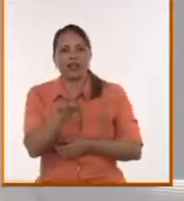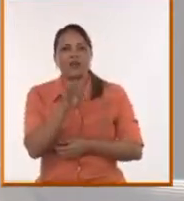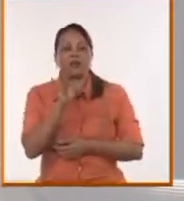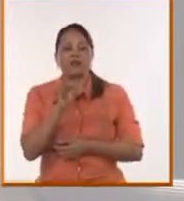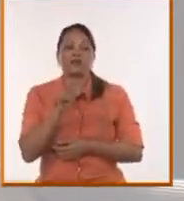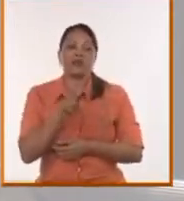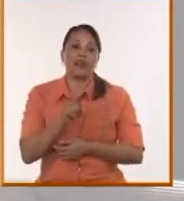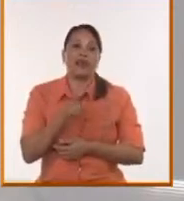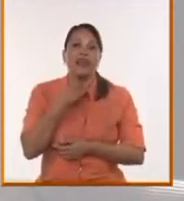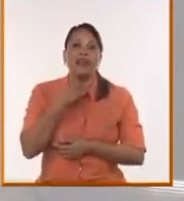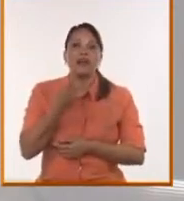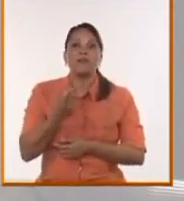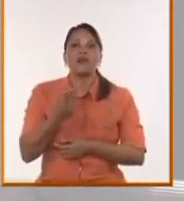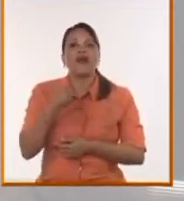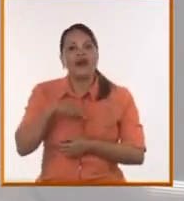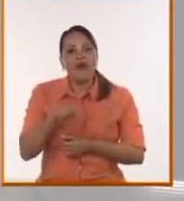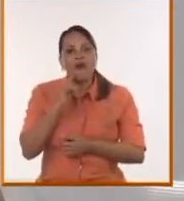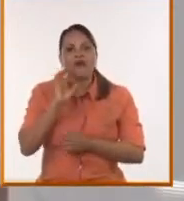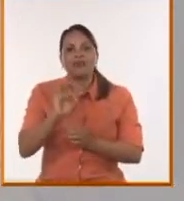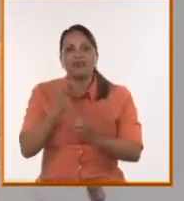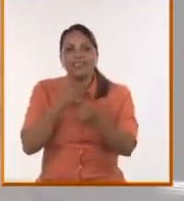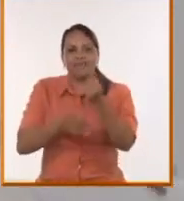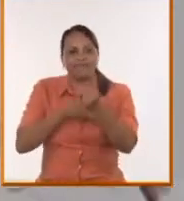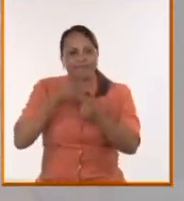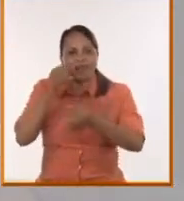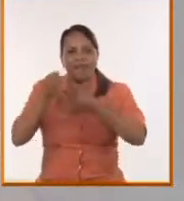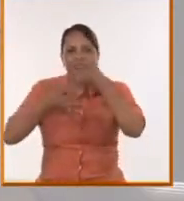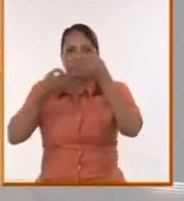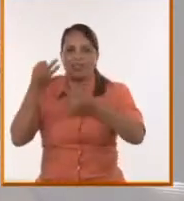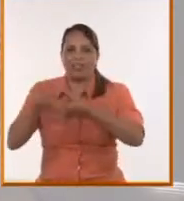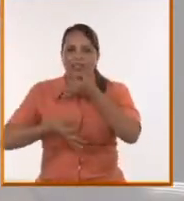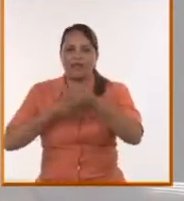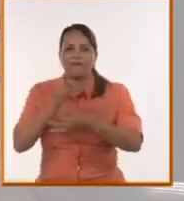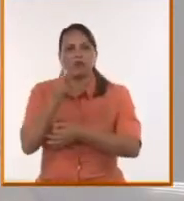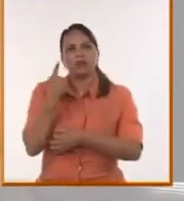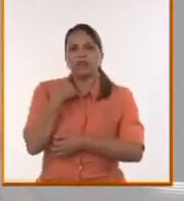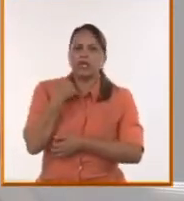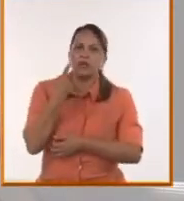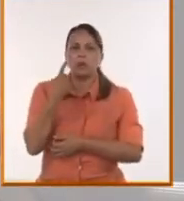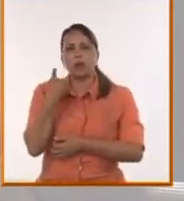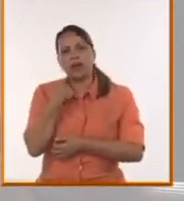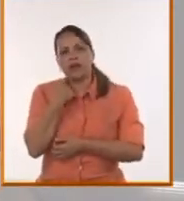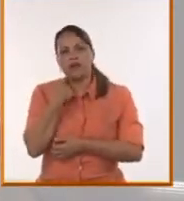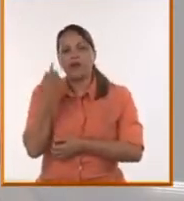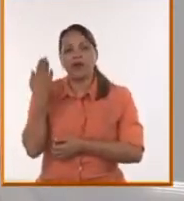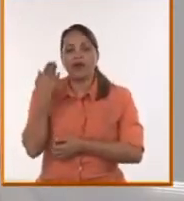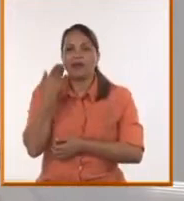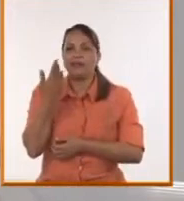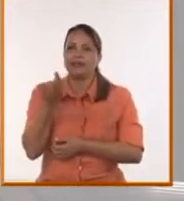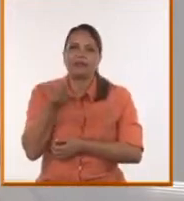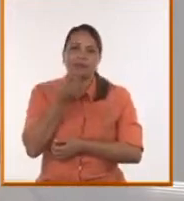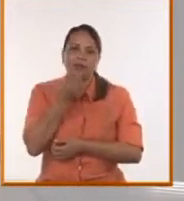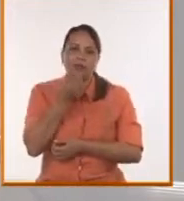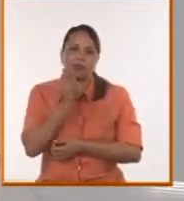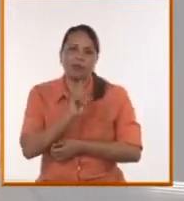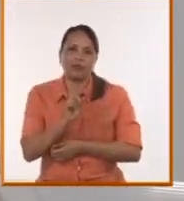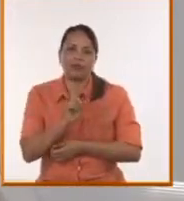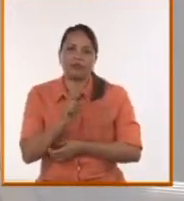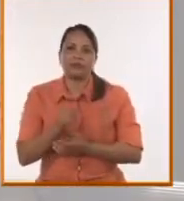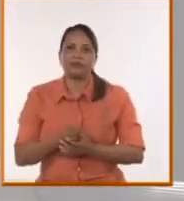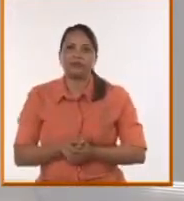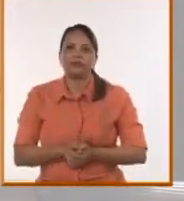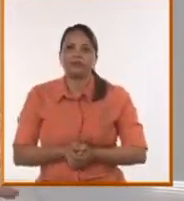era tenemos hechos concretos, ¿no? Y eso hace todavía dos años, un año era un tabú, ¿no? De las izquierdas mexicanas.